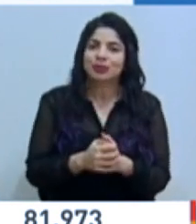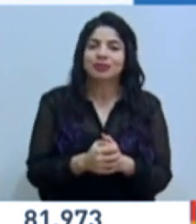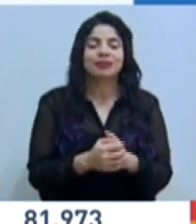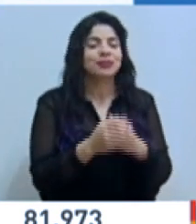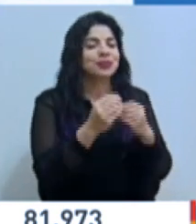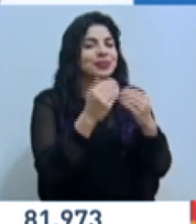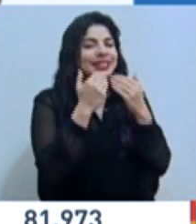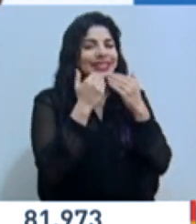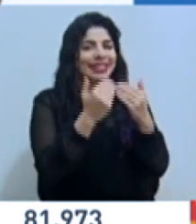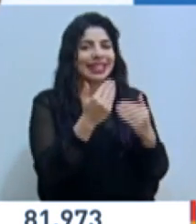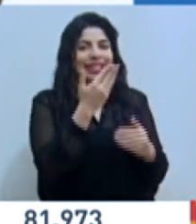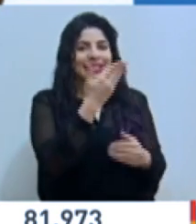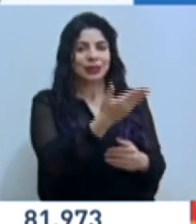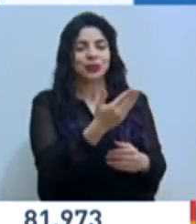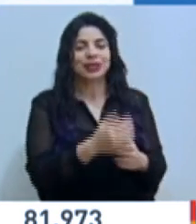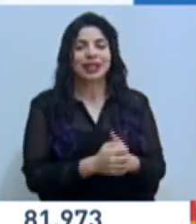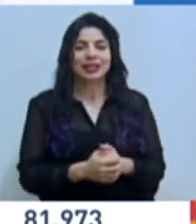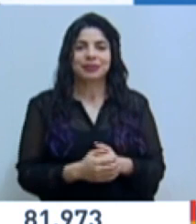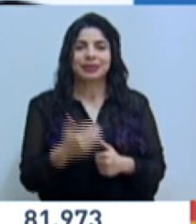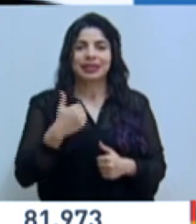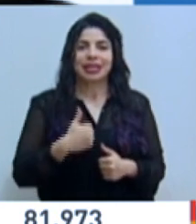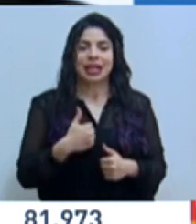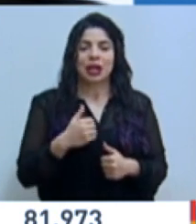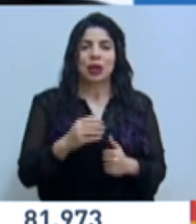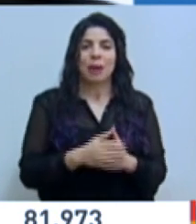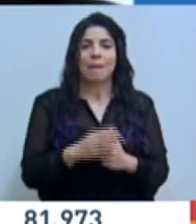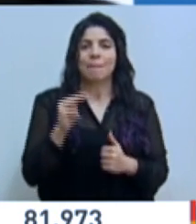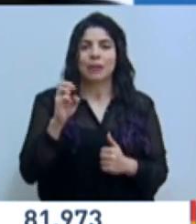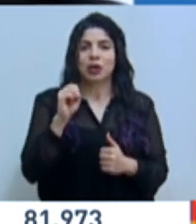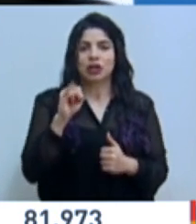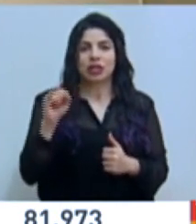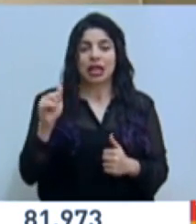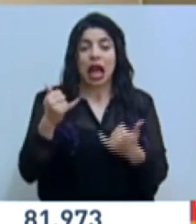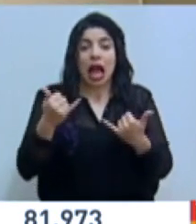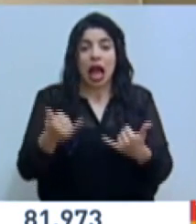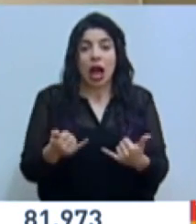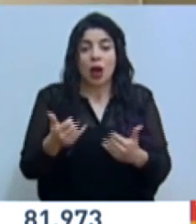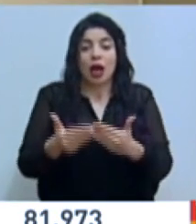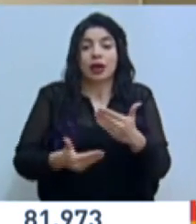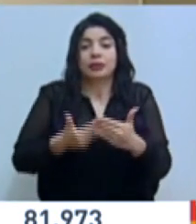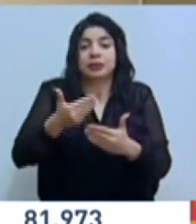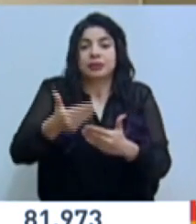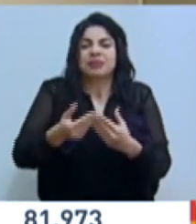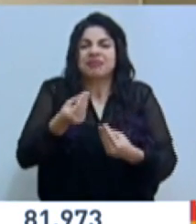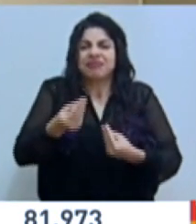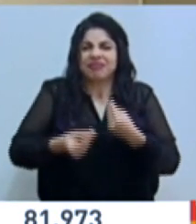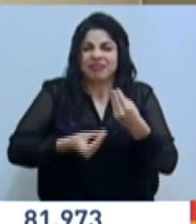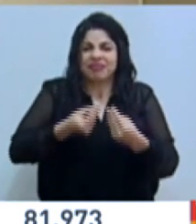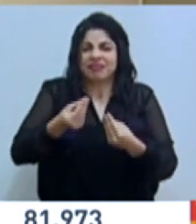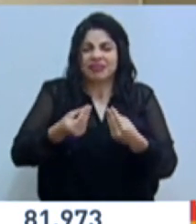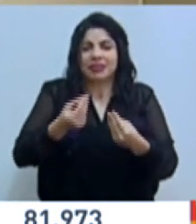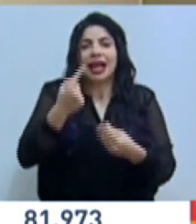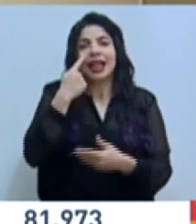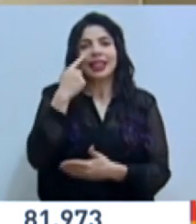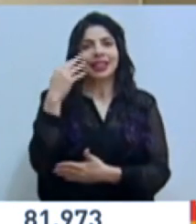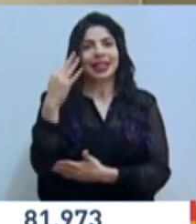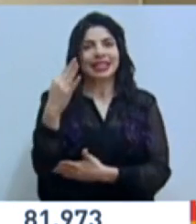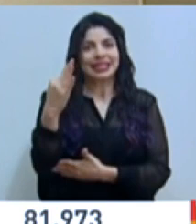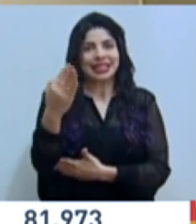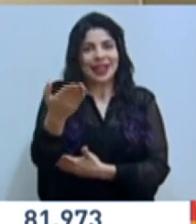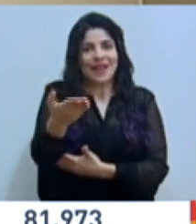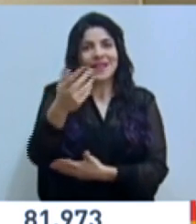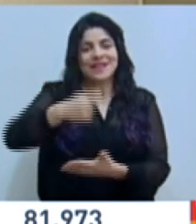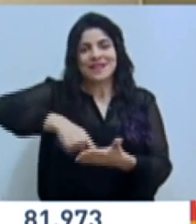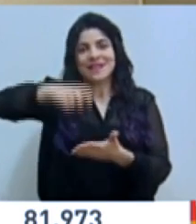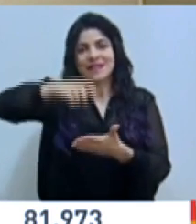Muchísimas gracias a usted, señor Mossi. a continuación, precisamente, vamos a pasar a ser testigos de esta